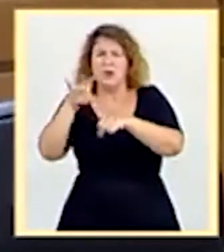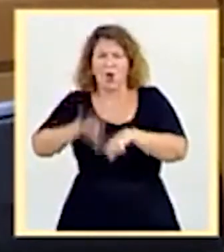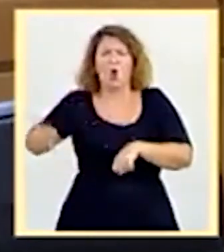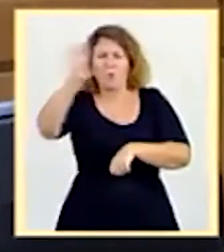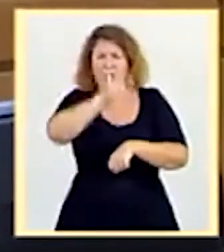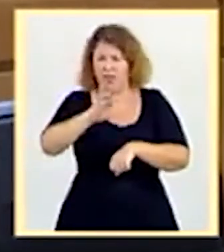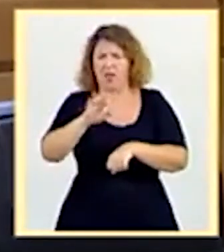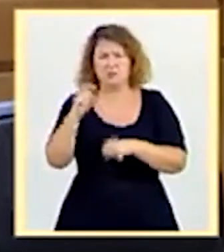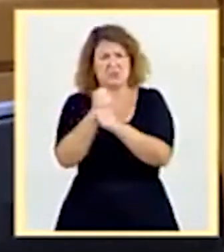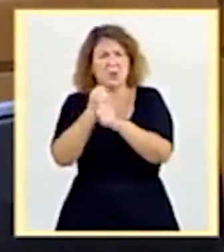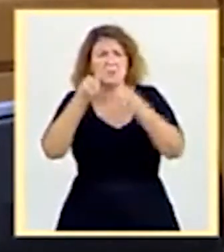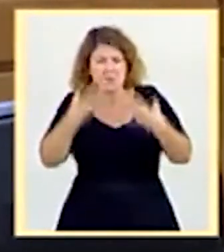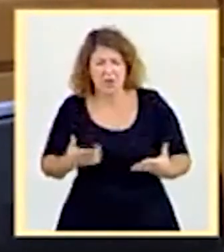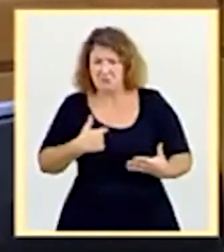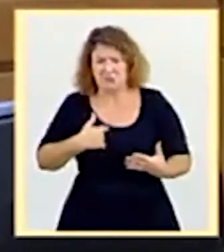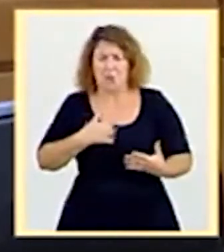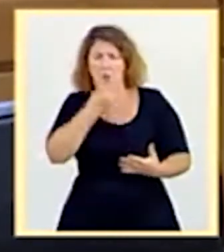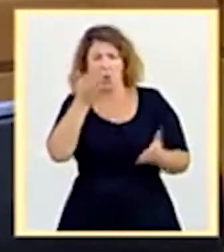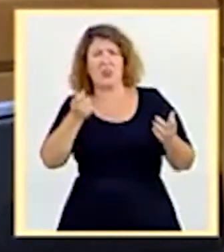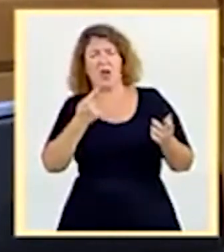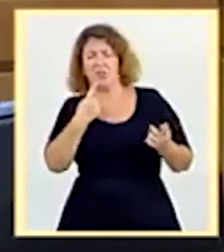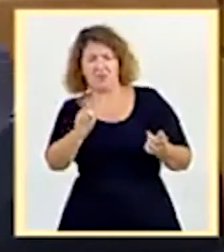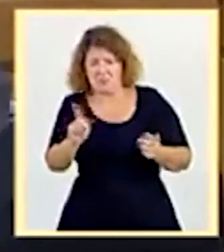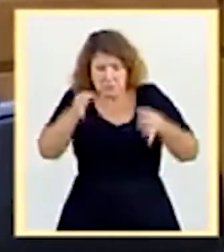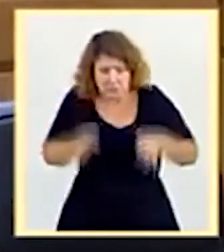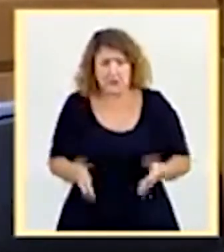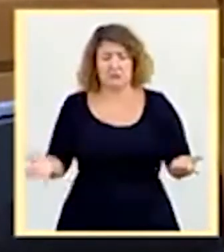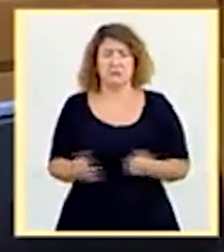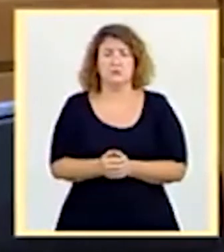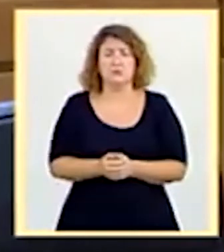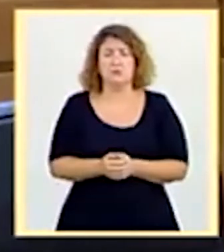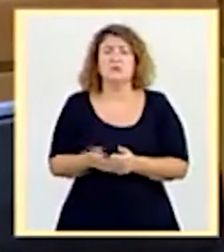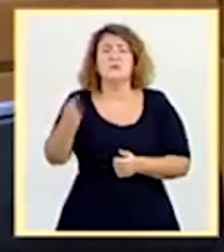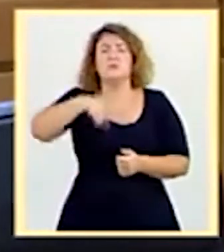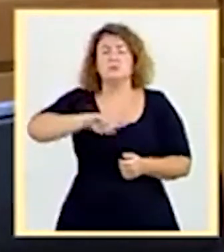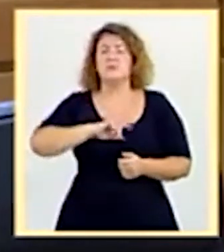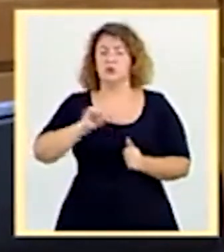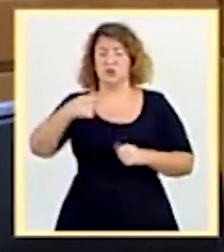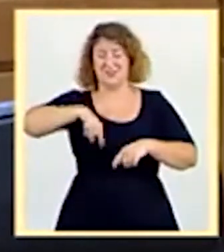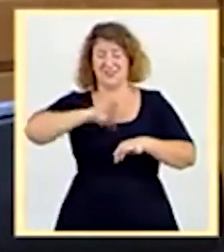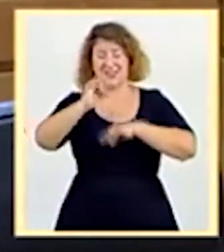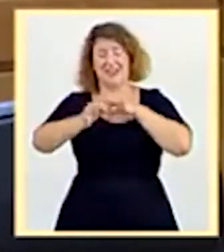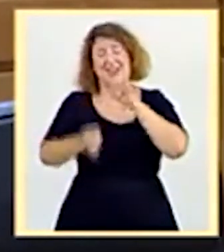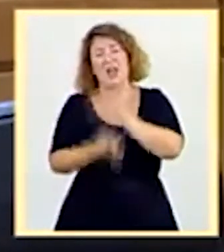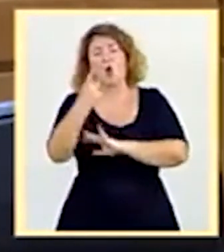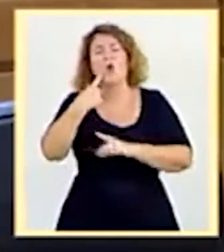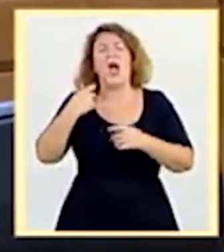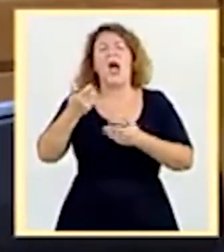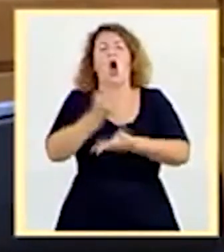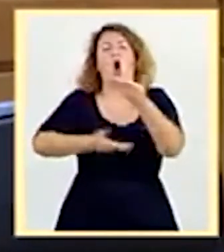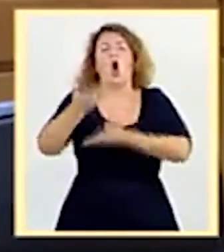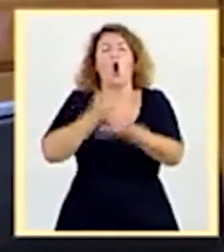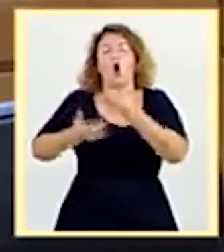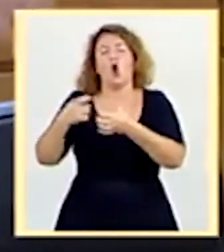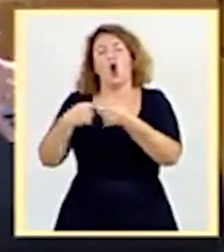caen los anillos por decirlo aquí. Lo que hemos hecho en Madrid es establecer un procedimiento de coordinación reforzada. Y lo que hemos